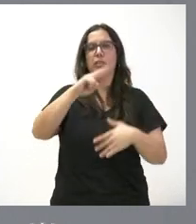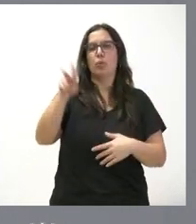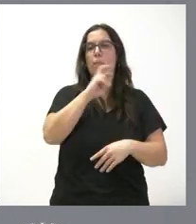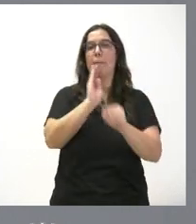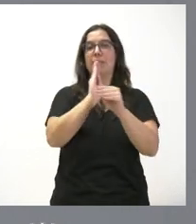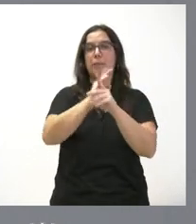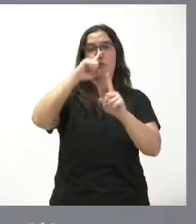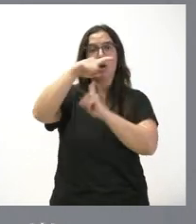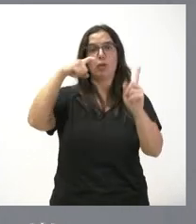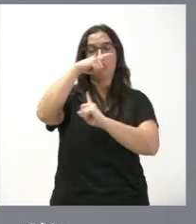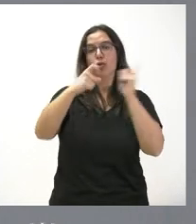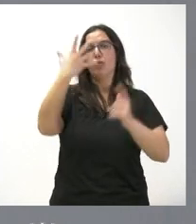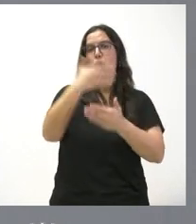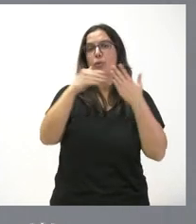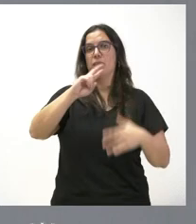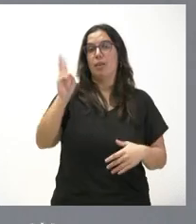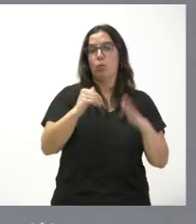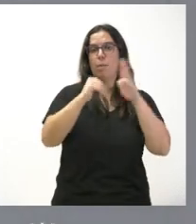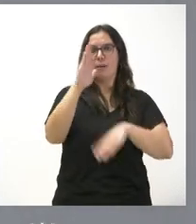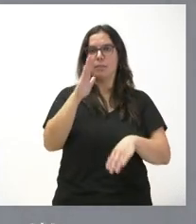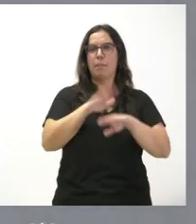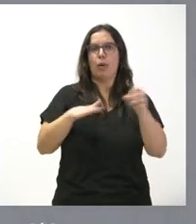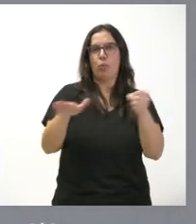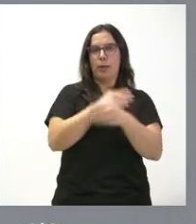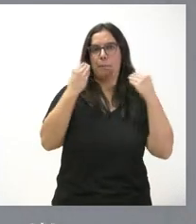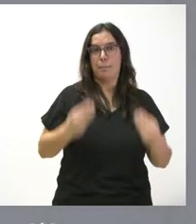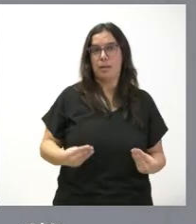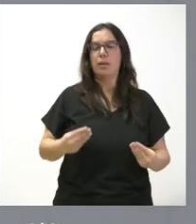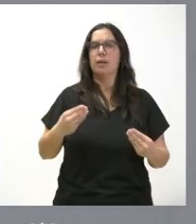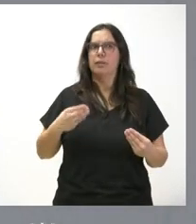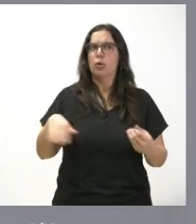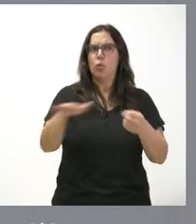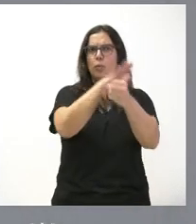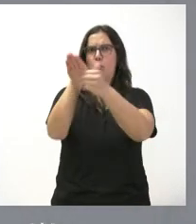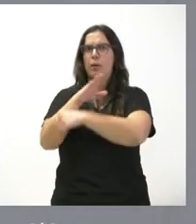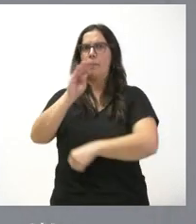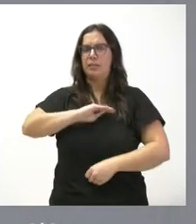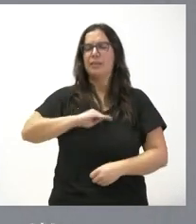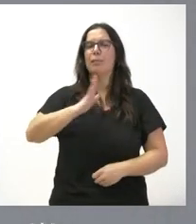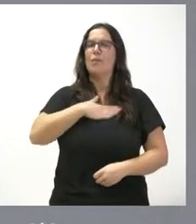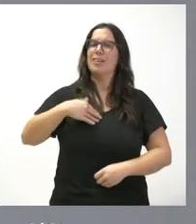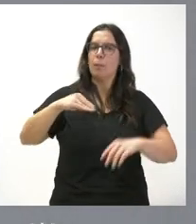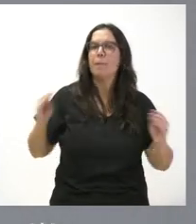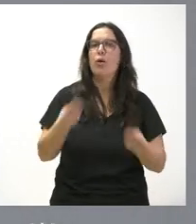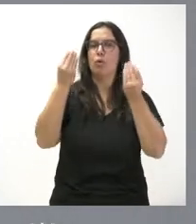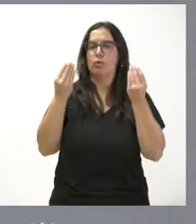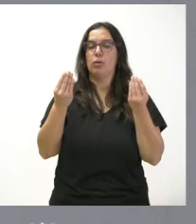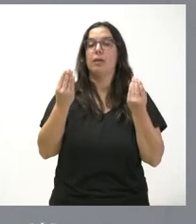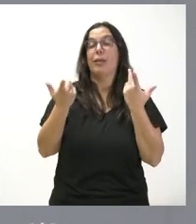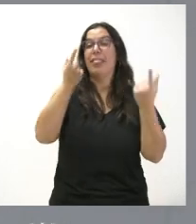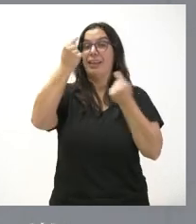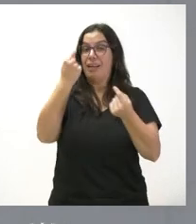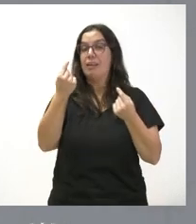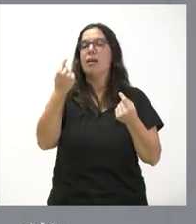superior a los 5 millones de euros para mejorar esta cobertura. Se ha alcanzado un volumen muy importante, pero nuestra idea es seguirlo mejorando y el detalle que ya